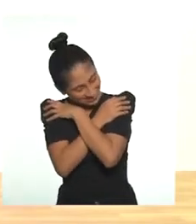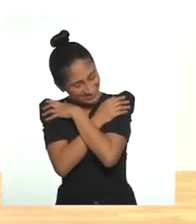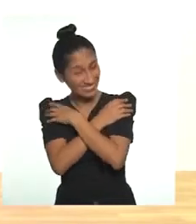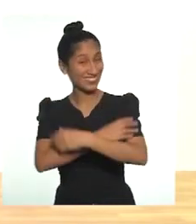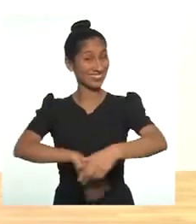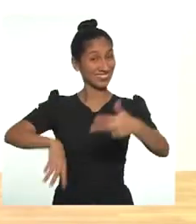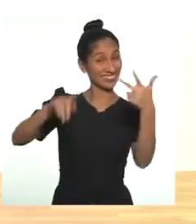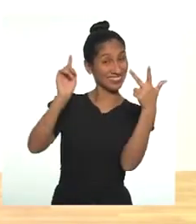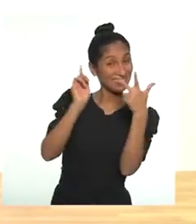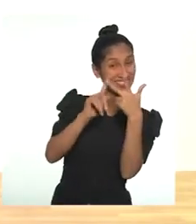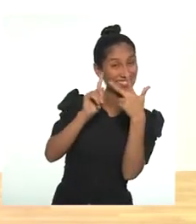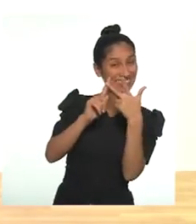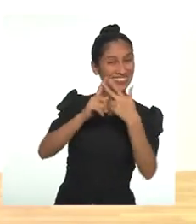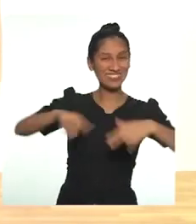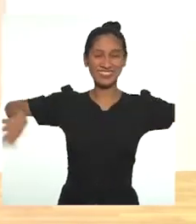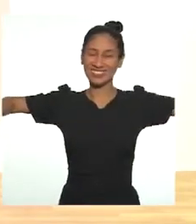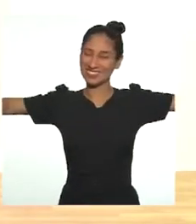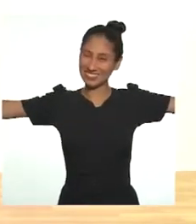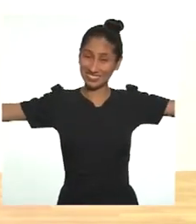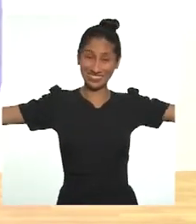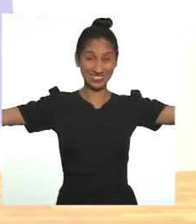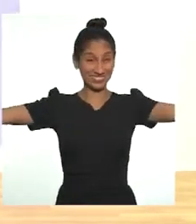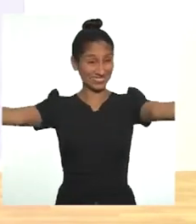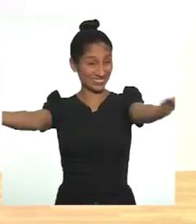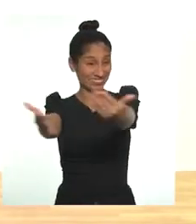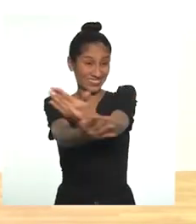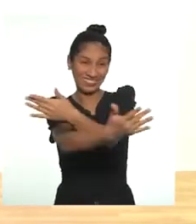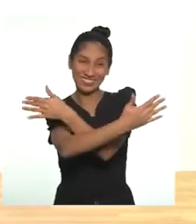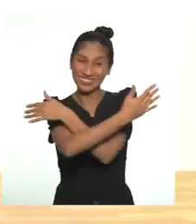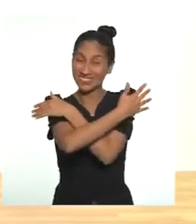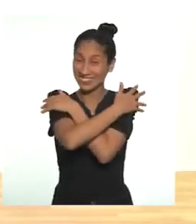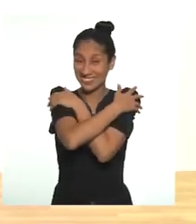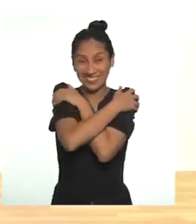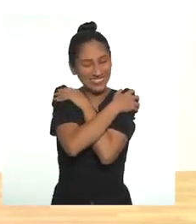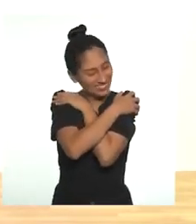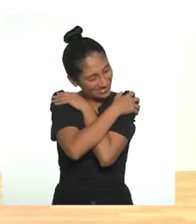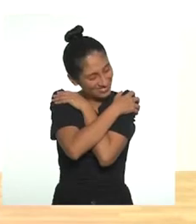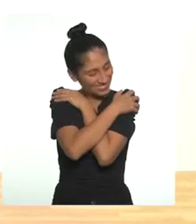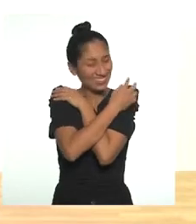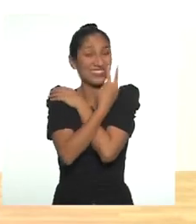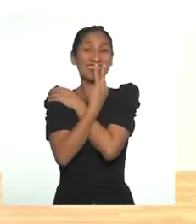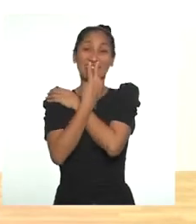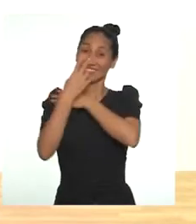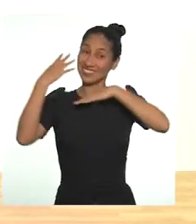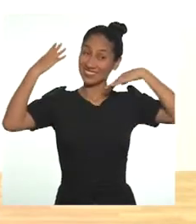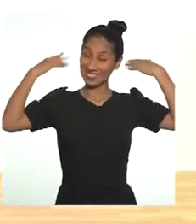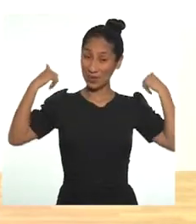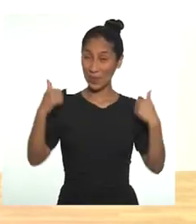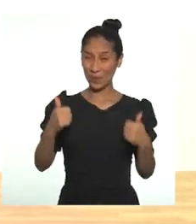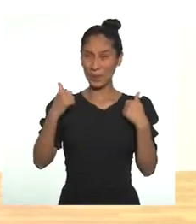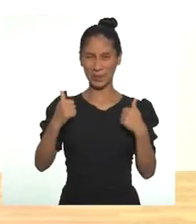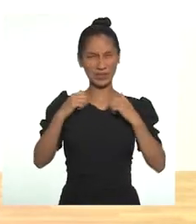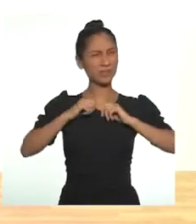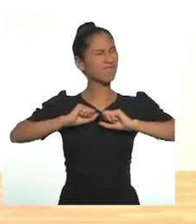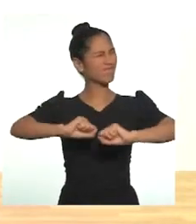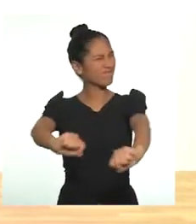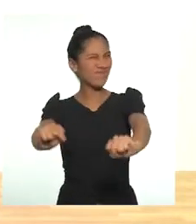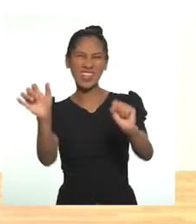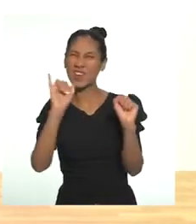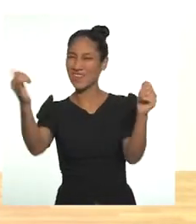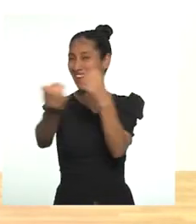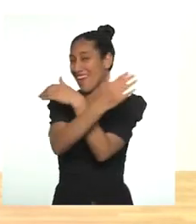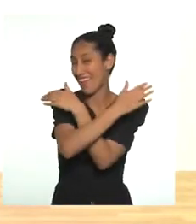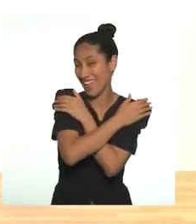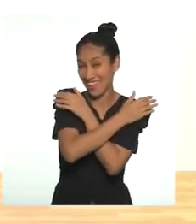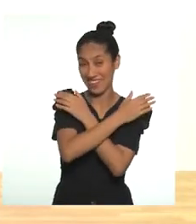Y, tres, y me abrazo. Exacto, es como un ritual de abrazos.